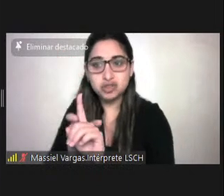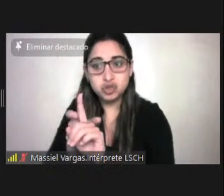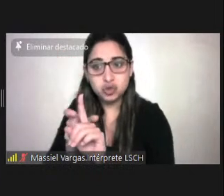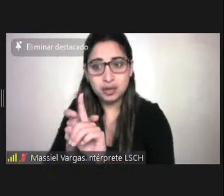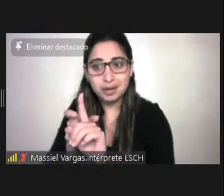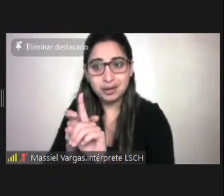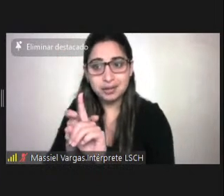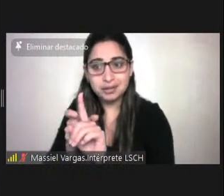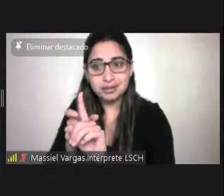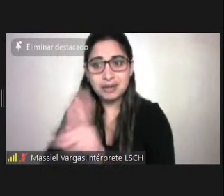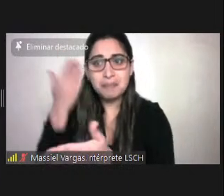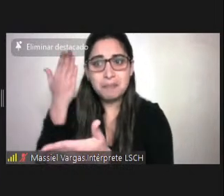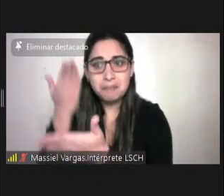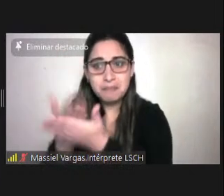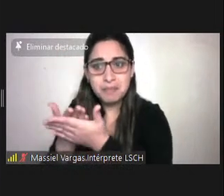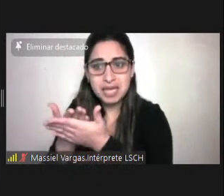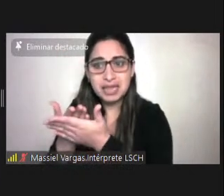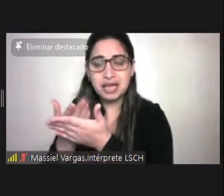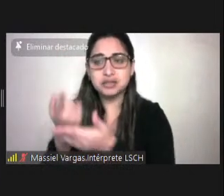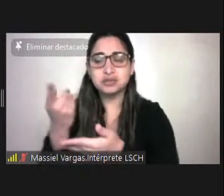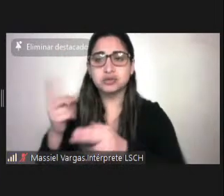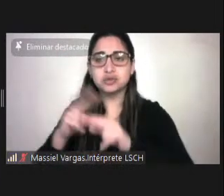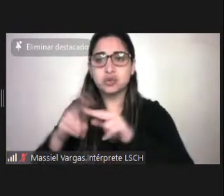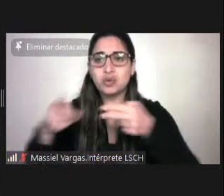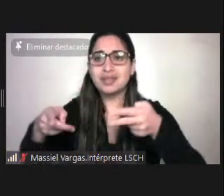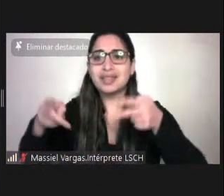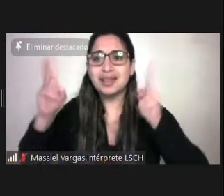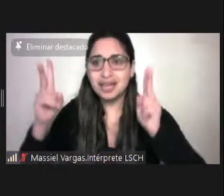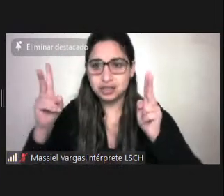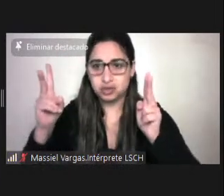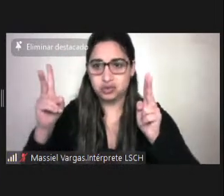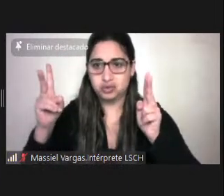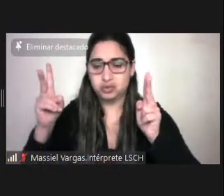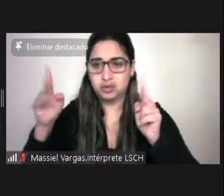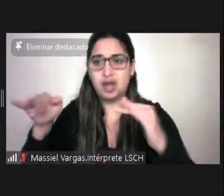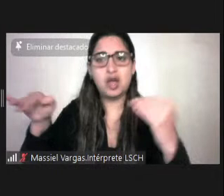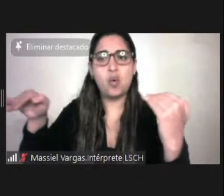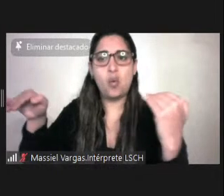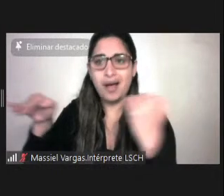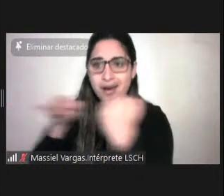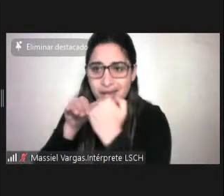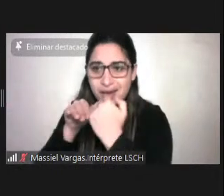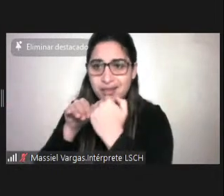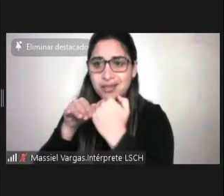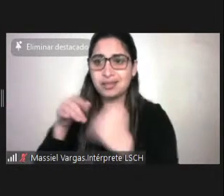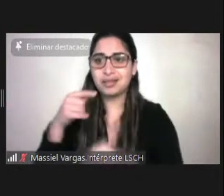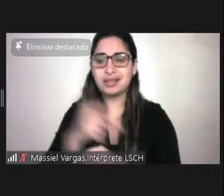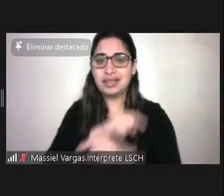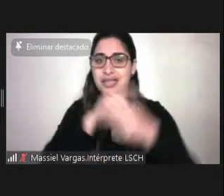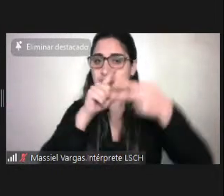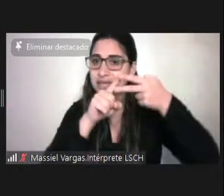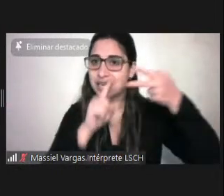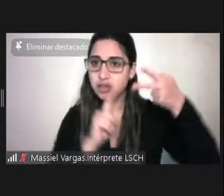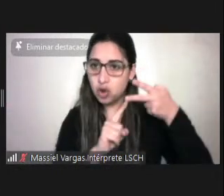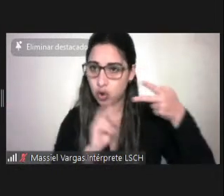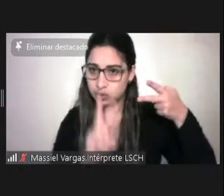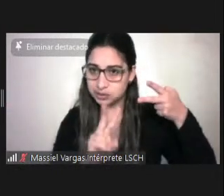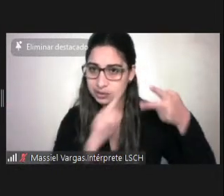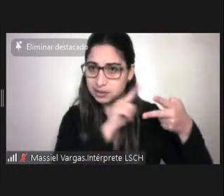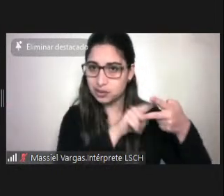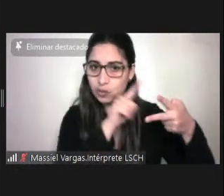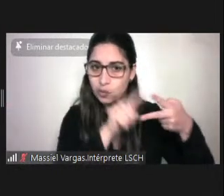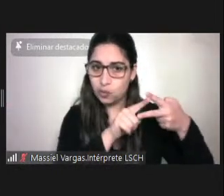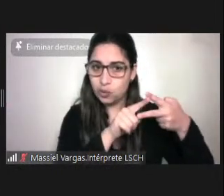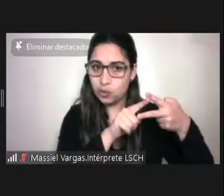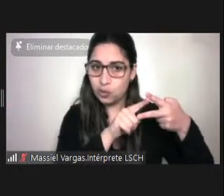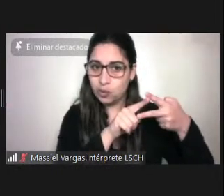¿Ya? En la igualdad de condiciones con otros. Y la igualdad de oportunidades tiene dos ámbitos. Uno de ellos es la ausencia de